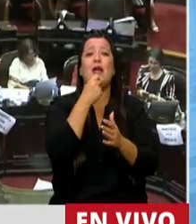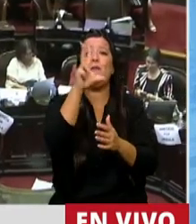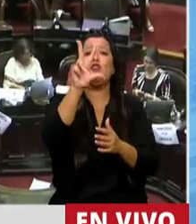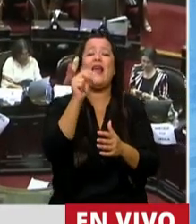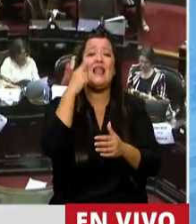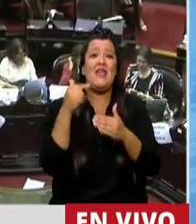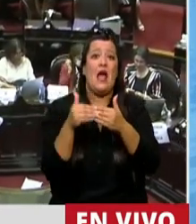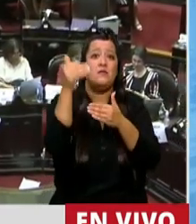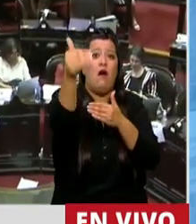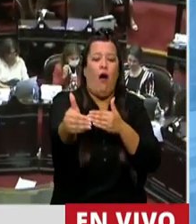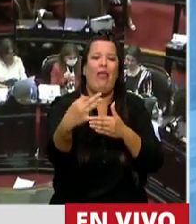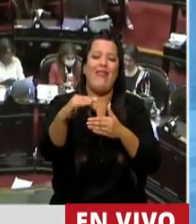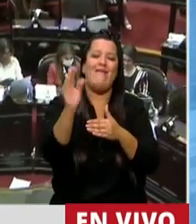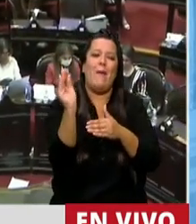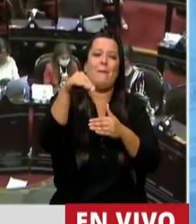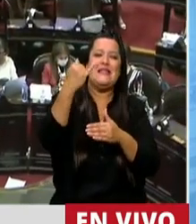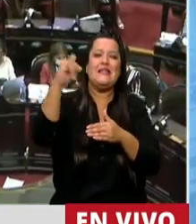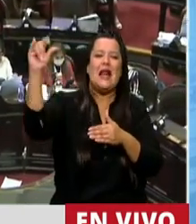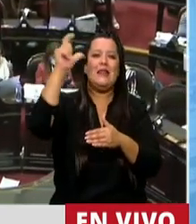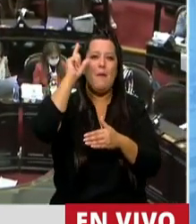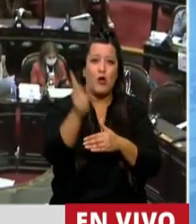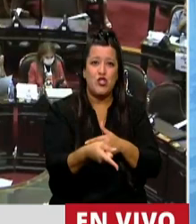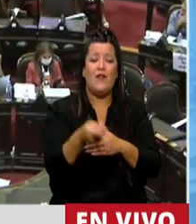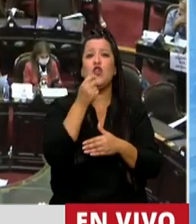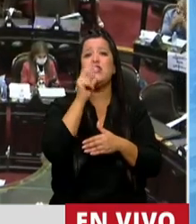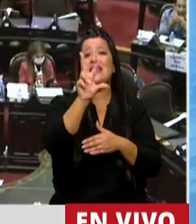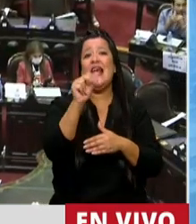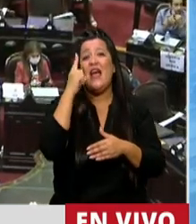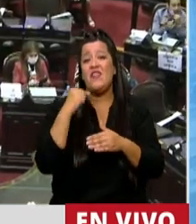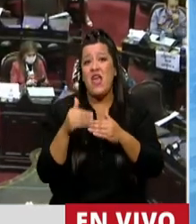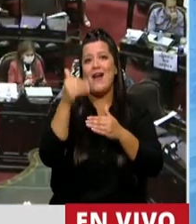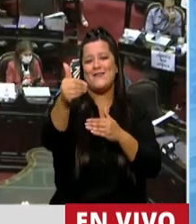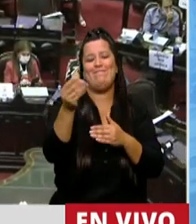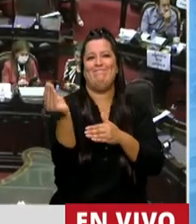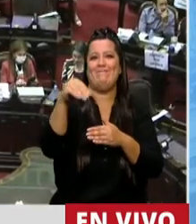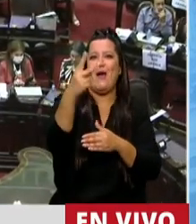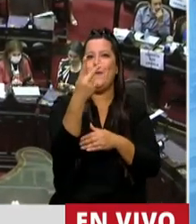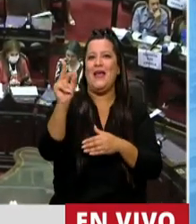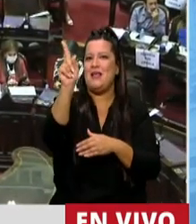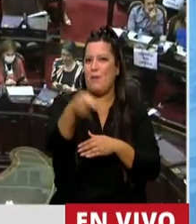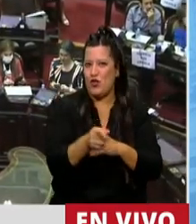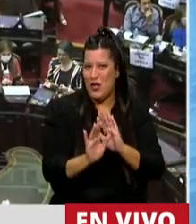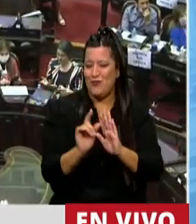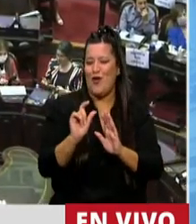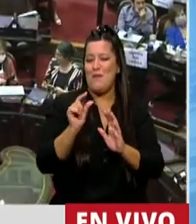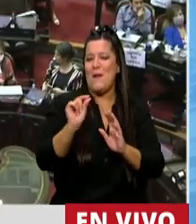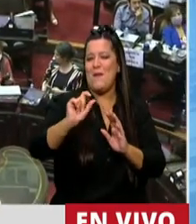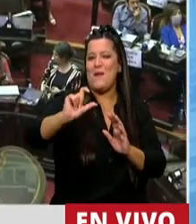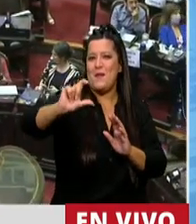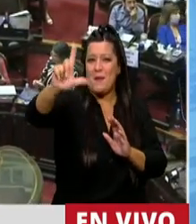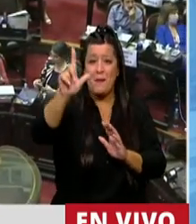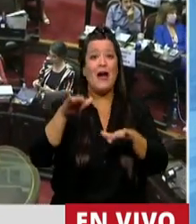más, ya tendrá que pagar 10%. Si toma 30 días más, tendrá que pagar un 20%. Entonces,